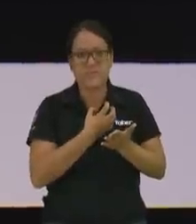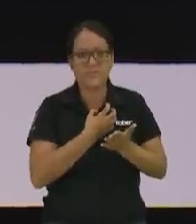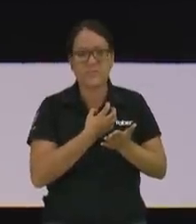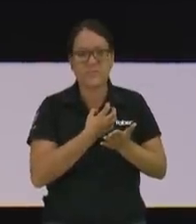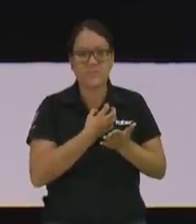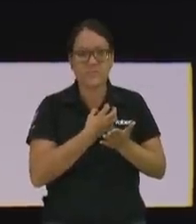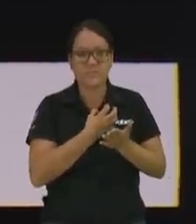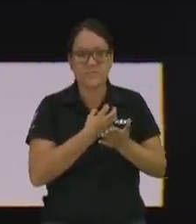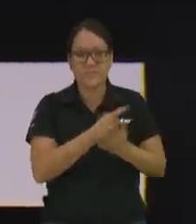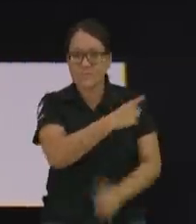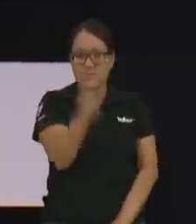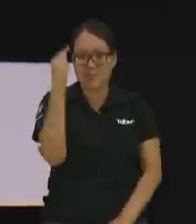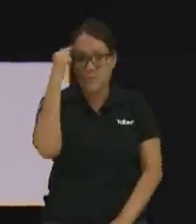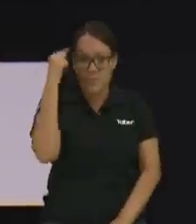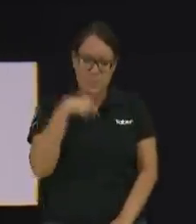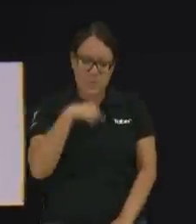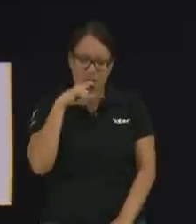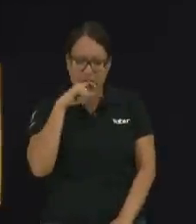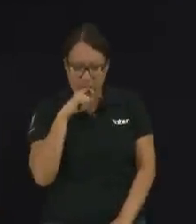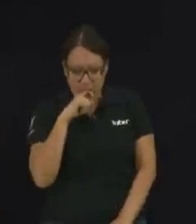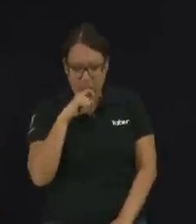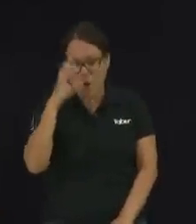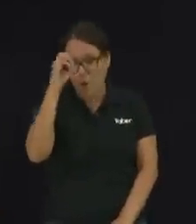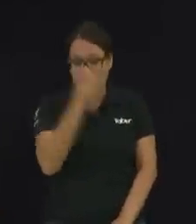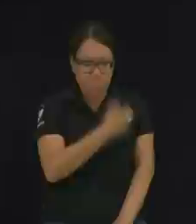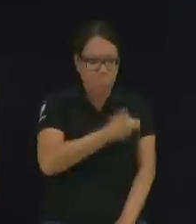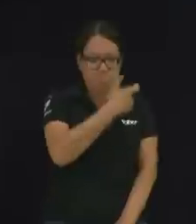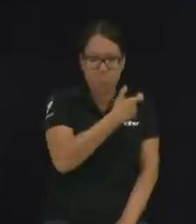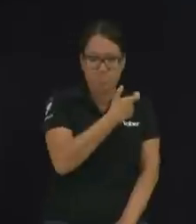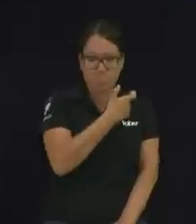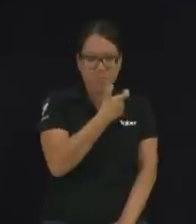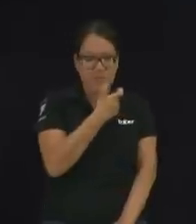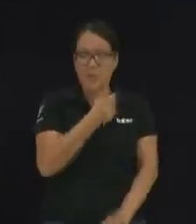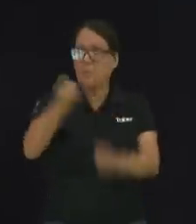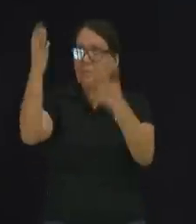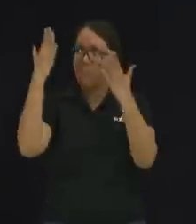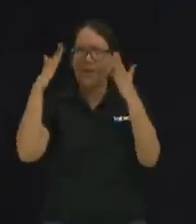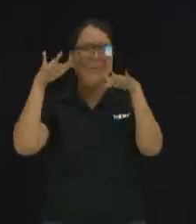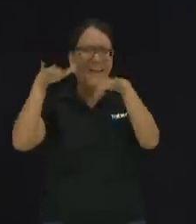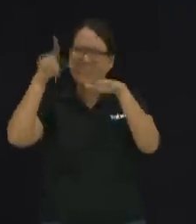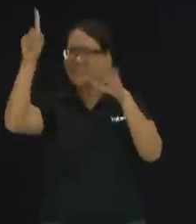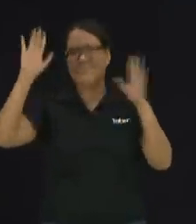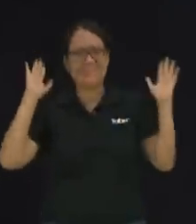no se queje por la pobreza y si Dios los bendijo con riqueza dele gracias